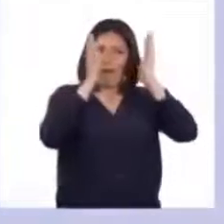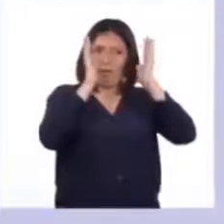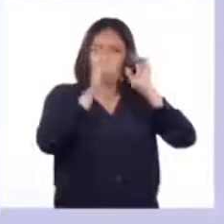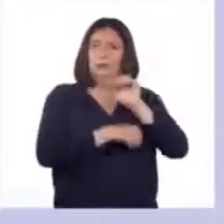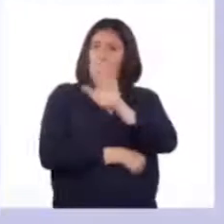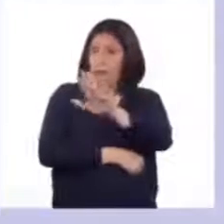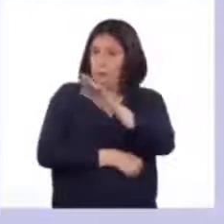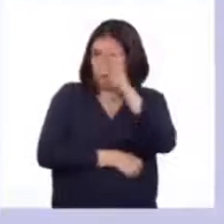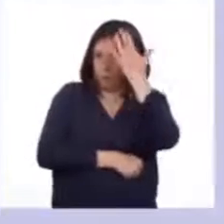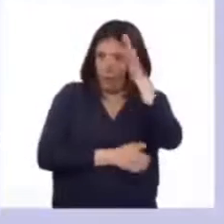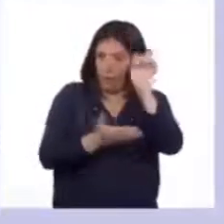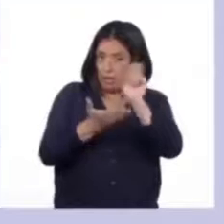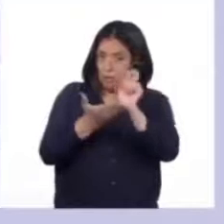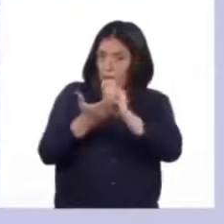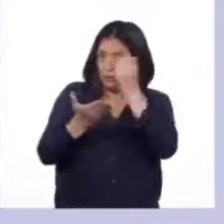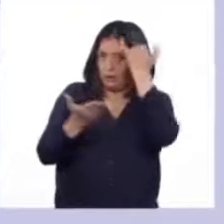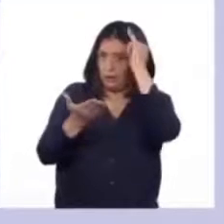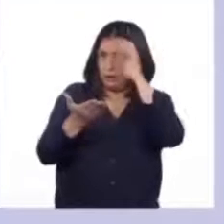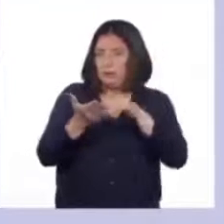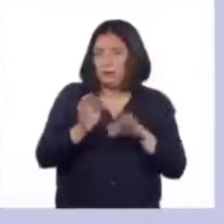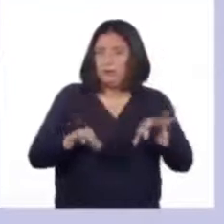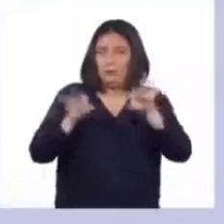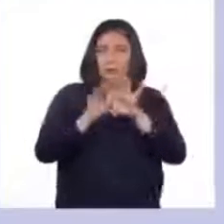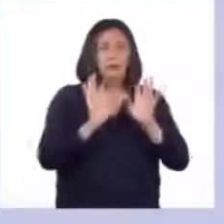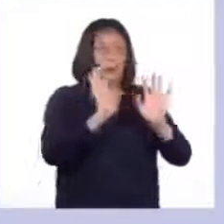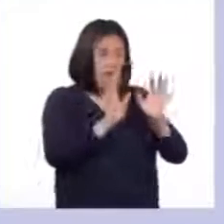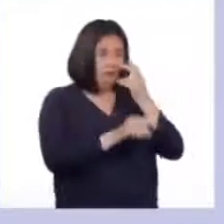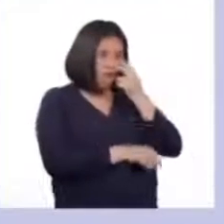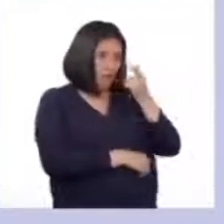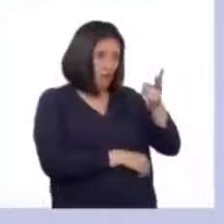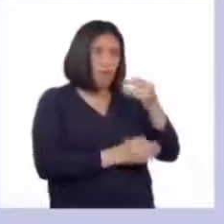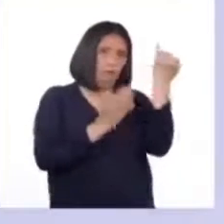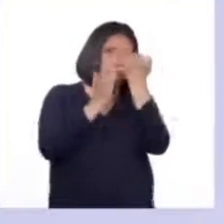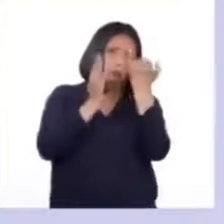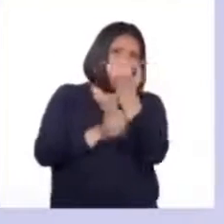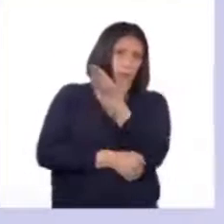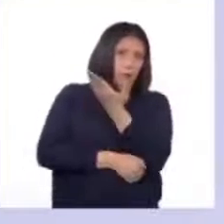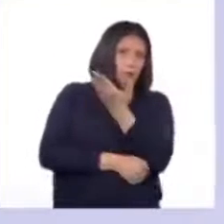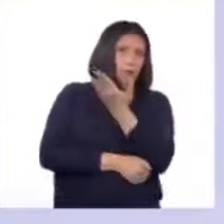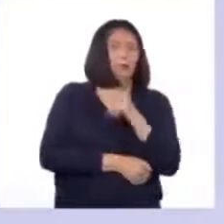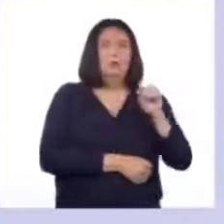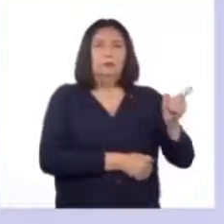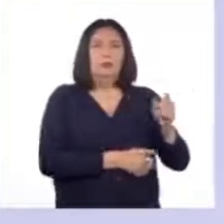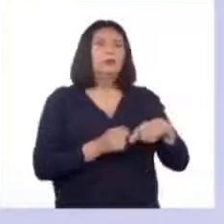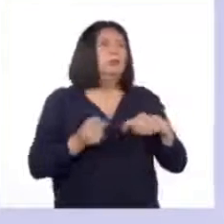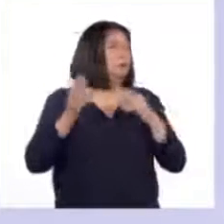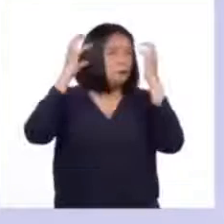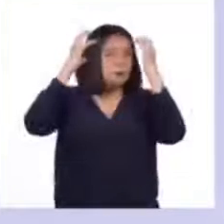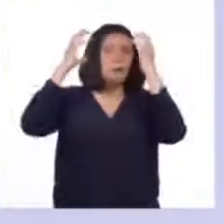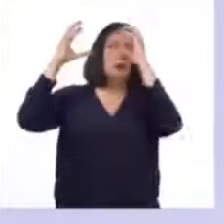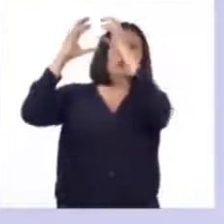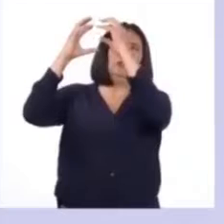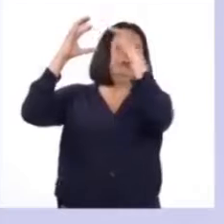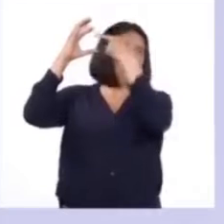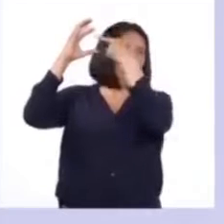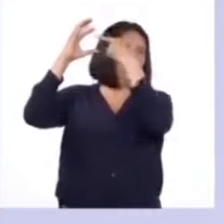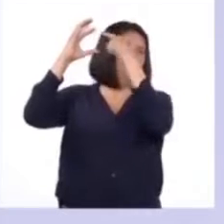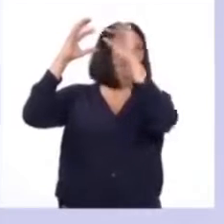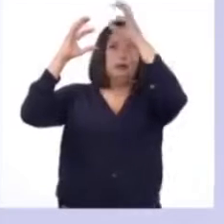puesto mucha atención. Chicos y chicas, anoten las ideas más importantes. Veamos el siguiente gráfico. En el hipotálamo se produce una